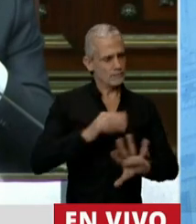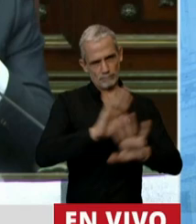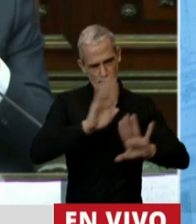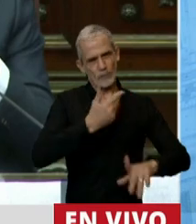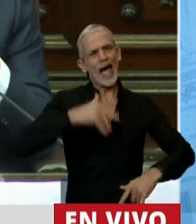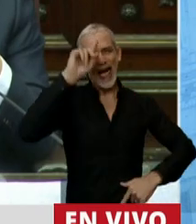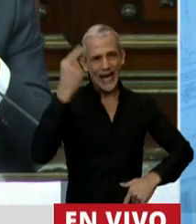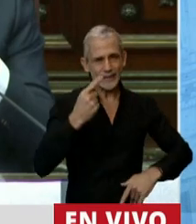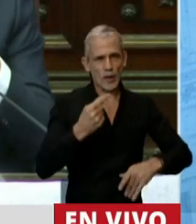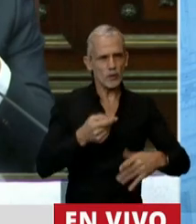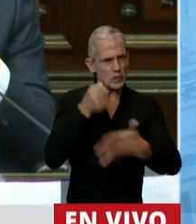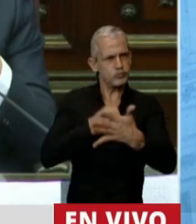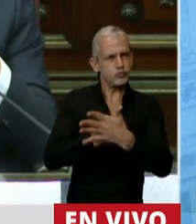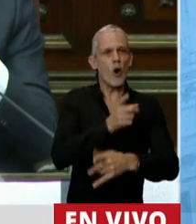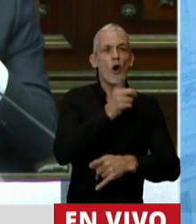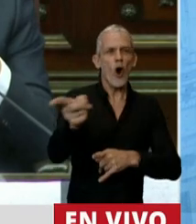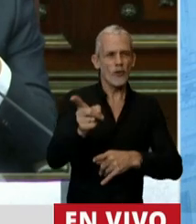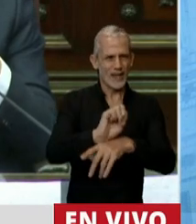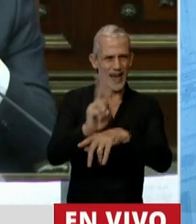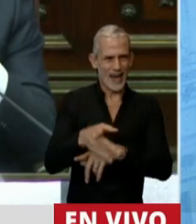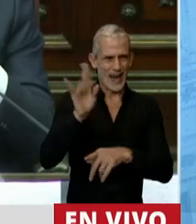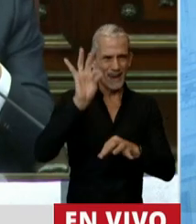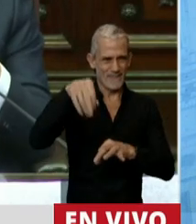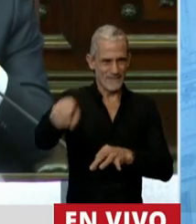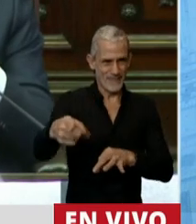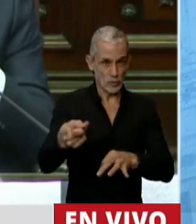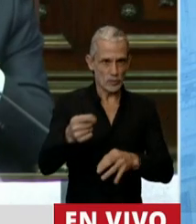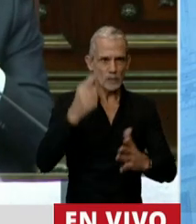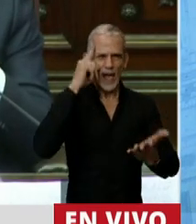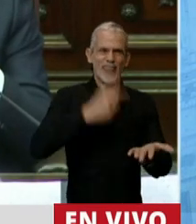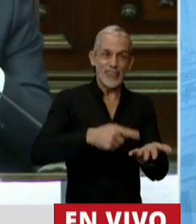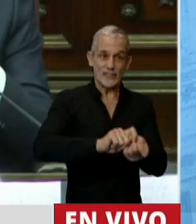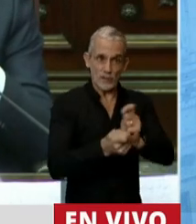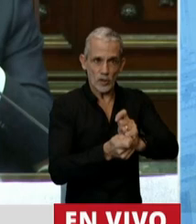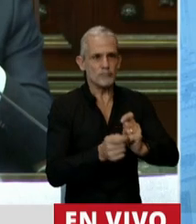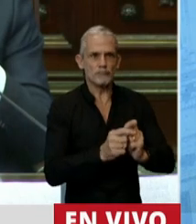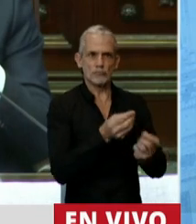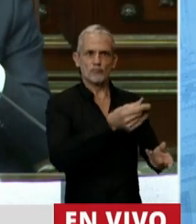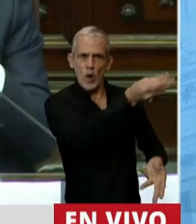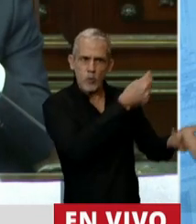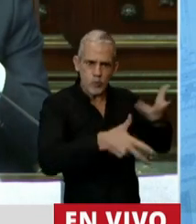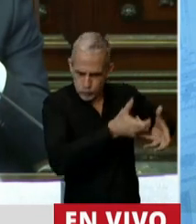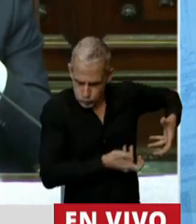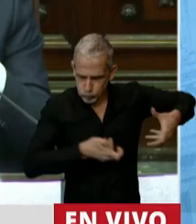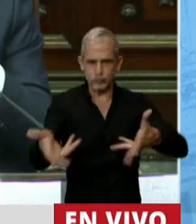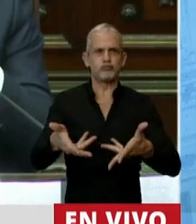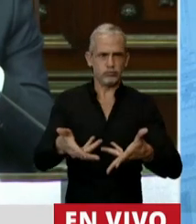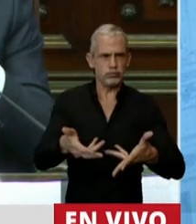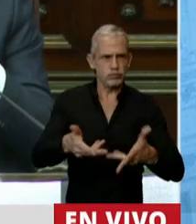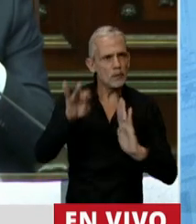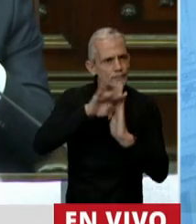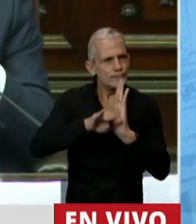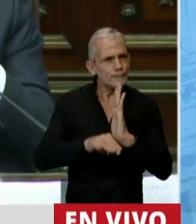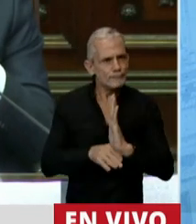enfrentar esa pandemia. Y esas decisiones se transformaron en recursos y en políticas públicas que bien detalló